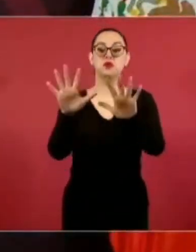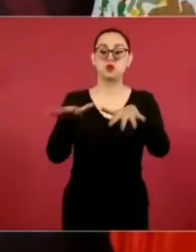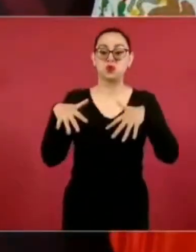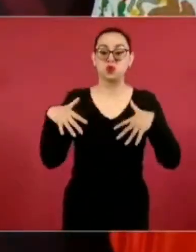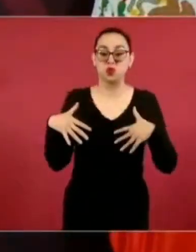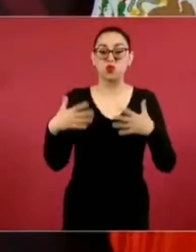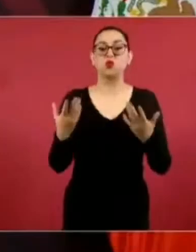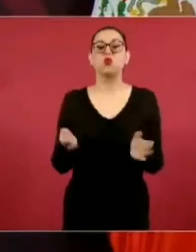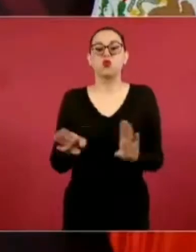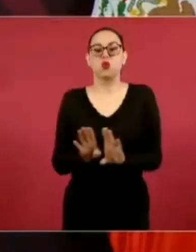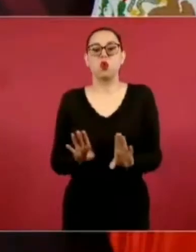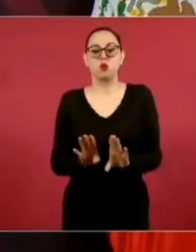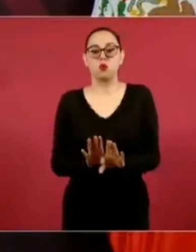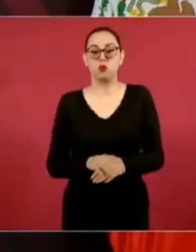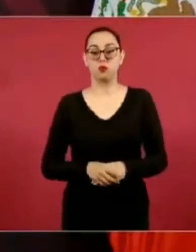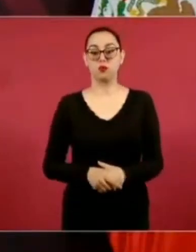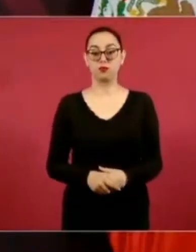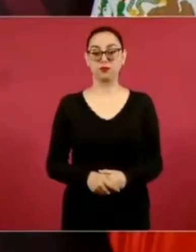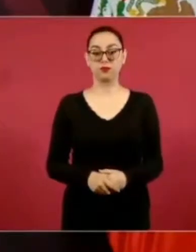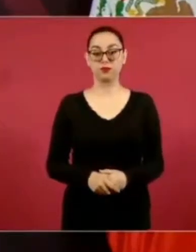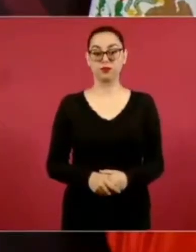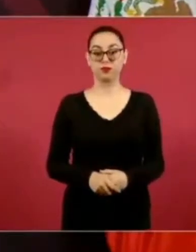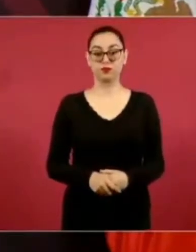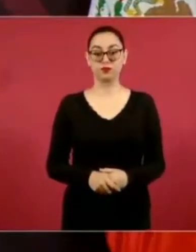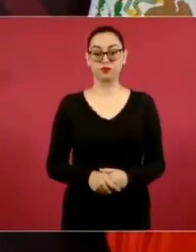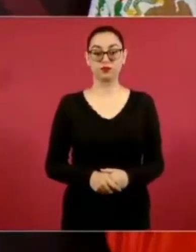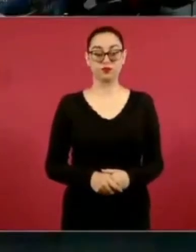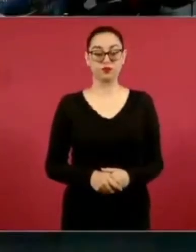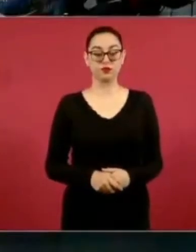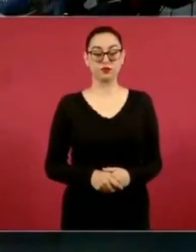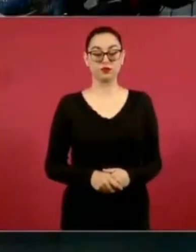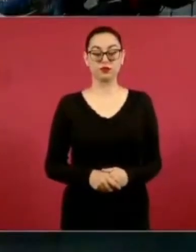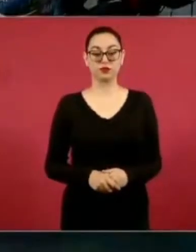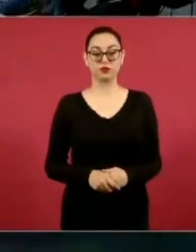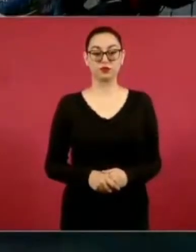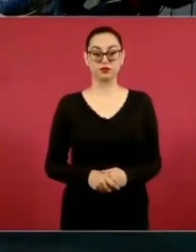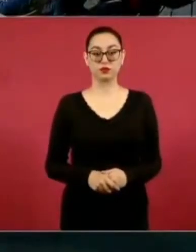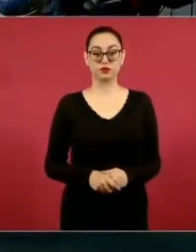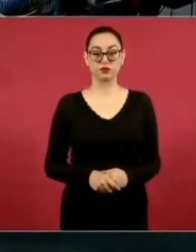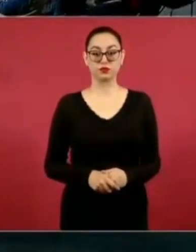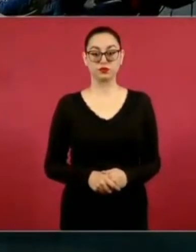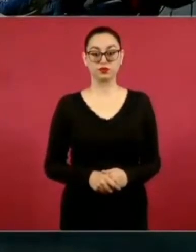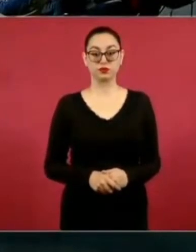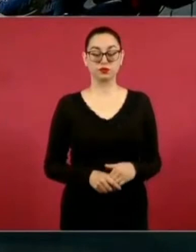a hacer el ejercicio. Así quedaría.